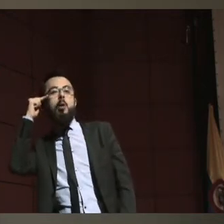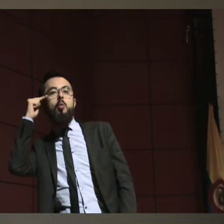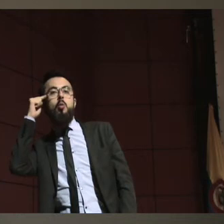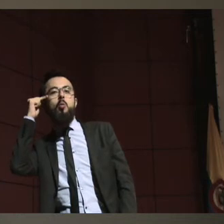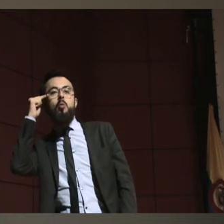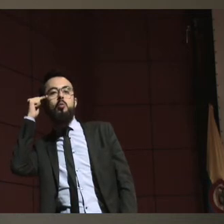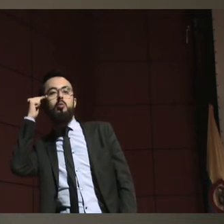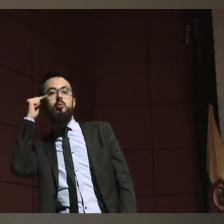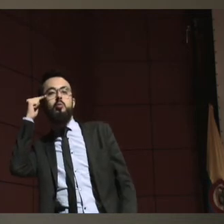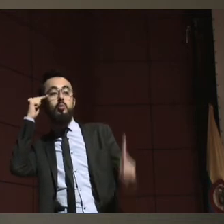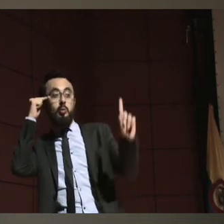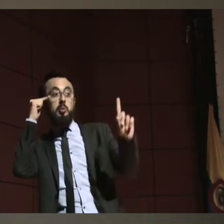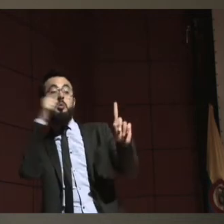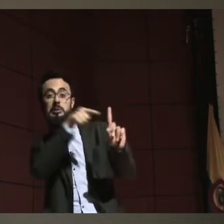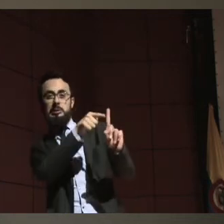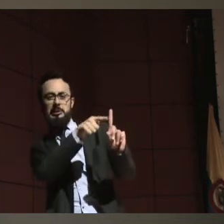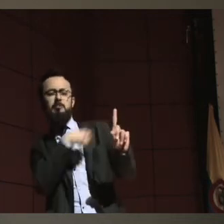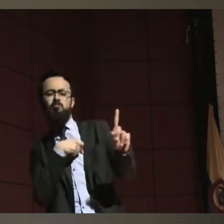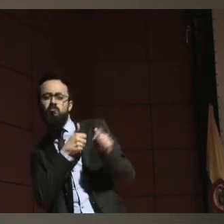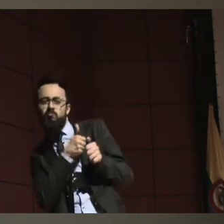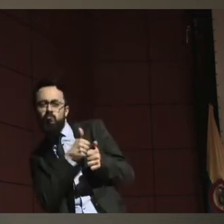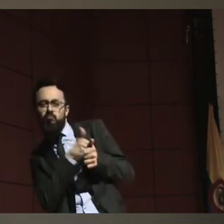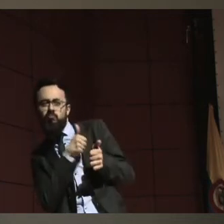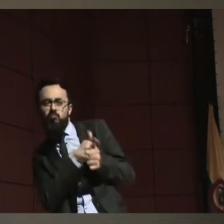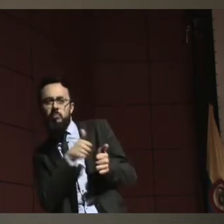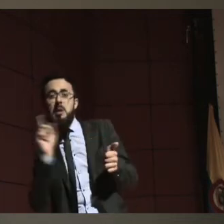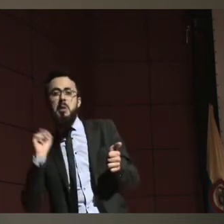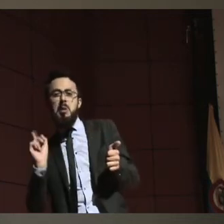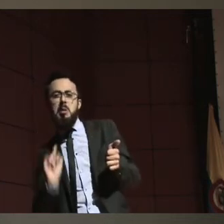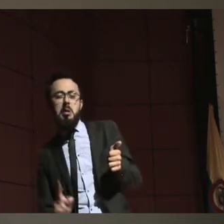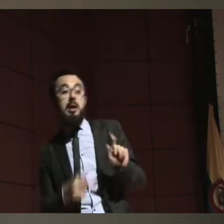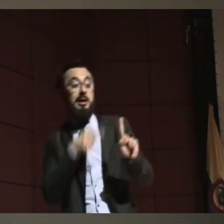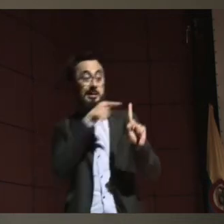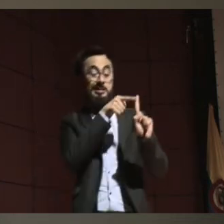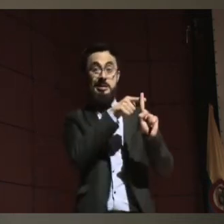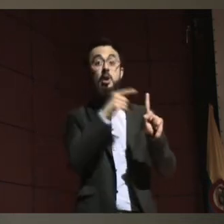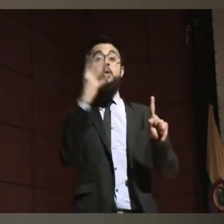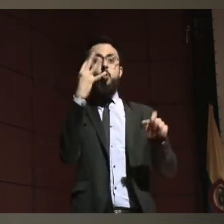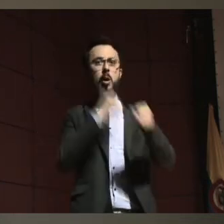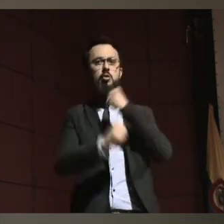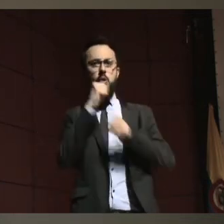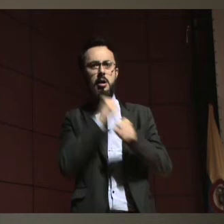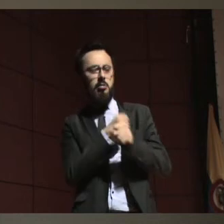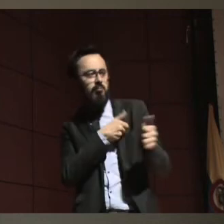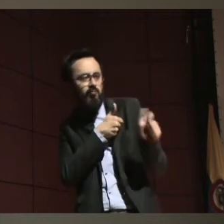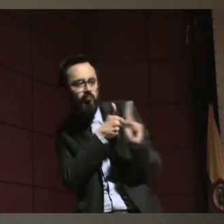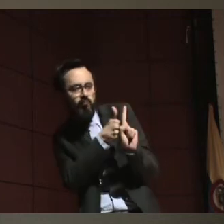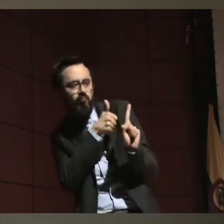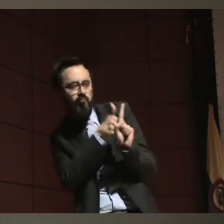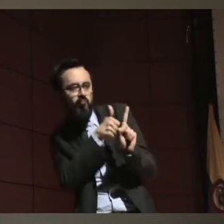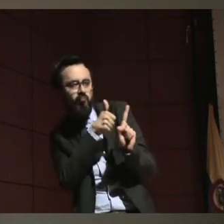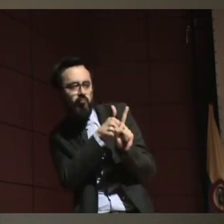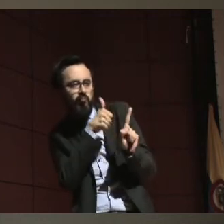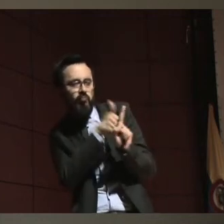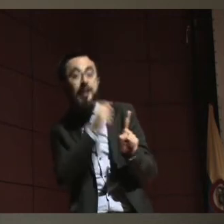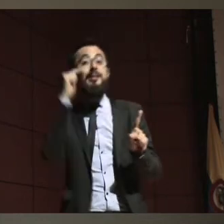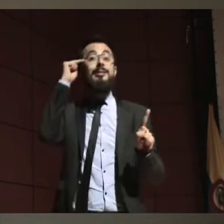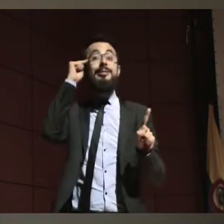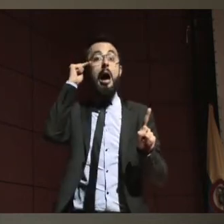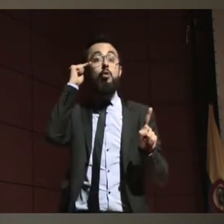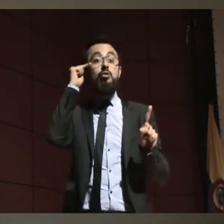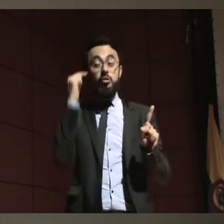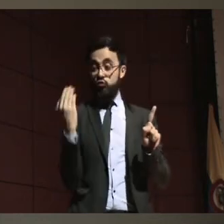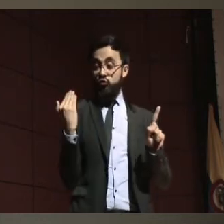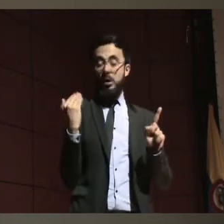que ya cumplió sus 18 años y nosotros le estábamos haciendo hace más o menos cuatro años el seguimiento para que no tuviera